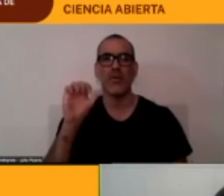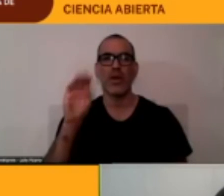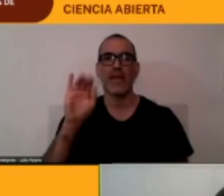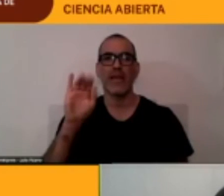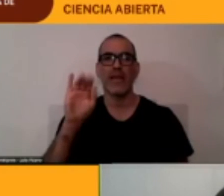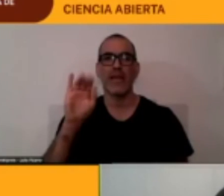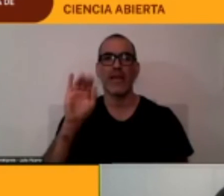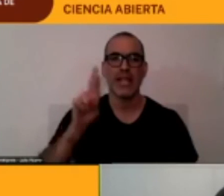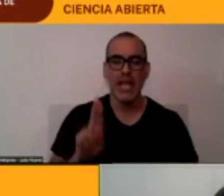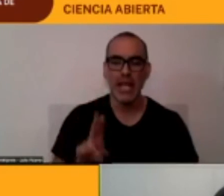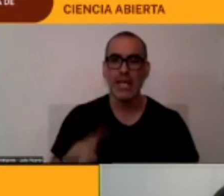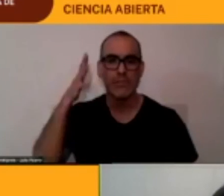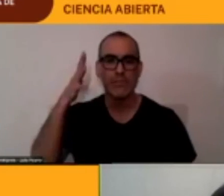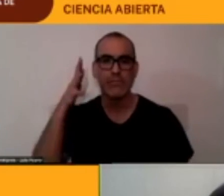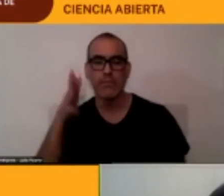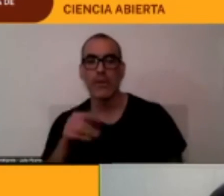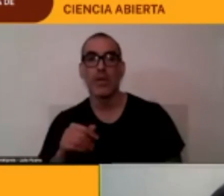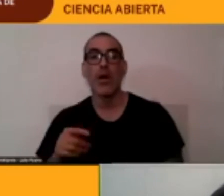en el futuro